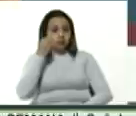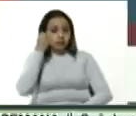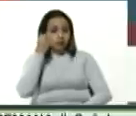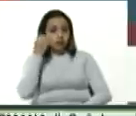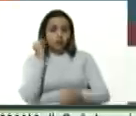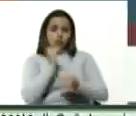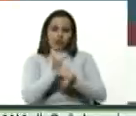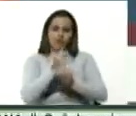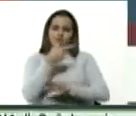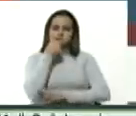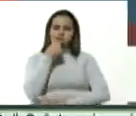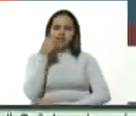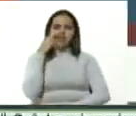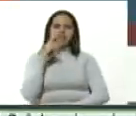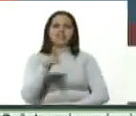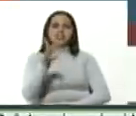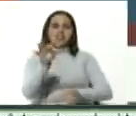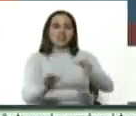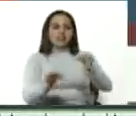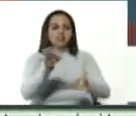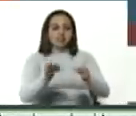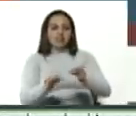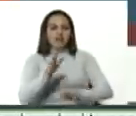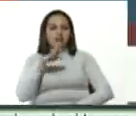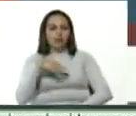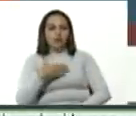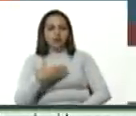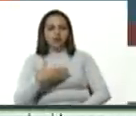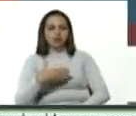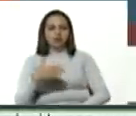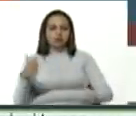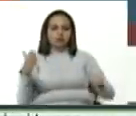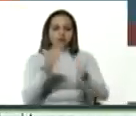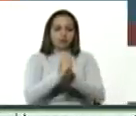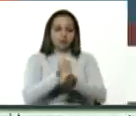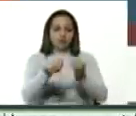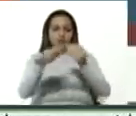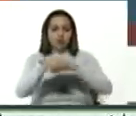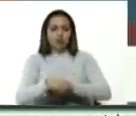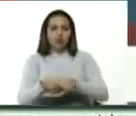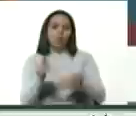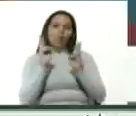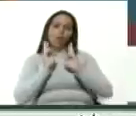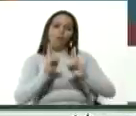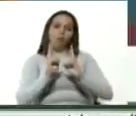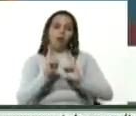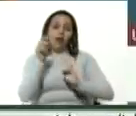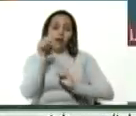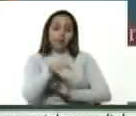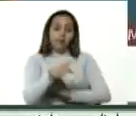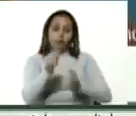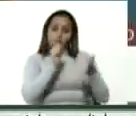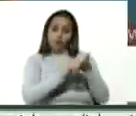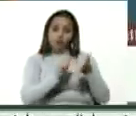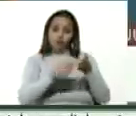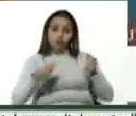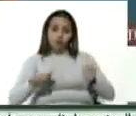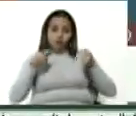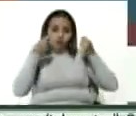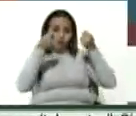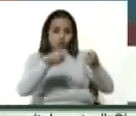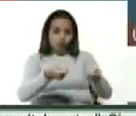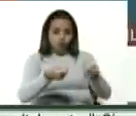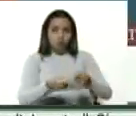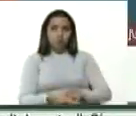sencillo desde el punto de vista jurídico para lograr esa conclusión. Ojalá que este caso, este nuevo alcance,